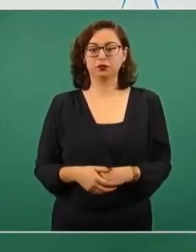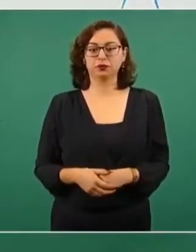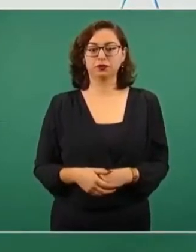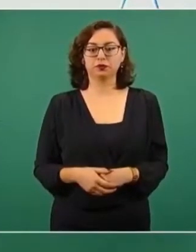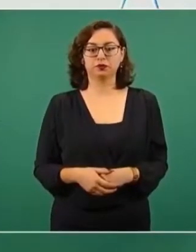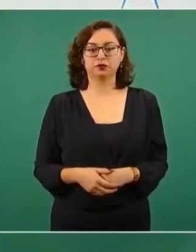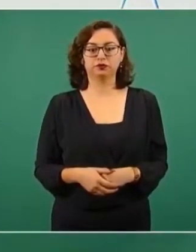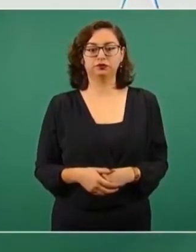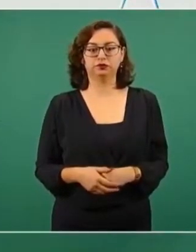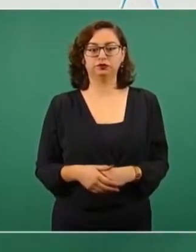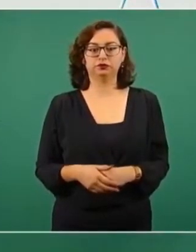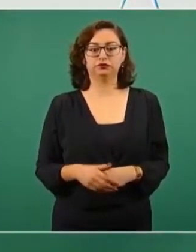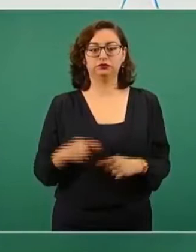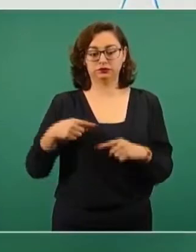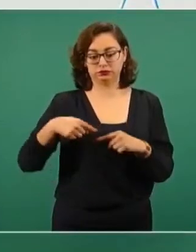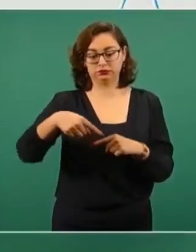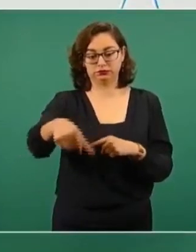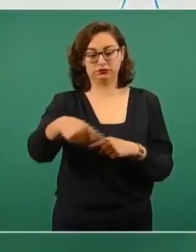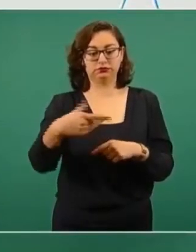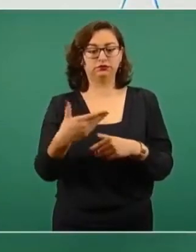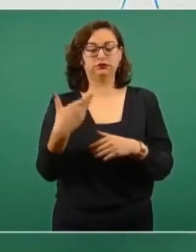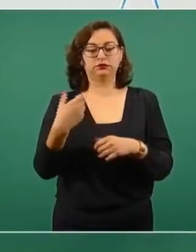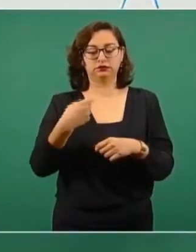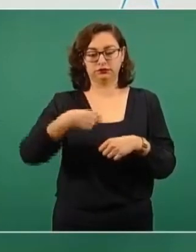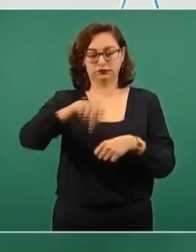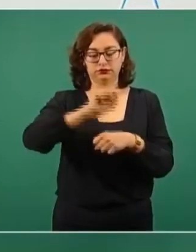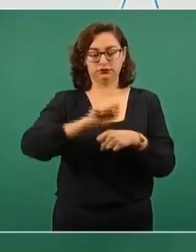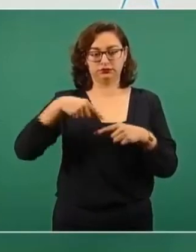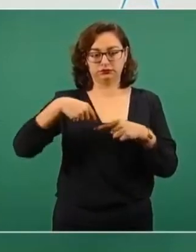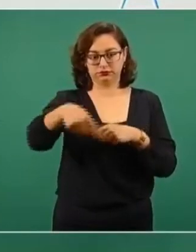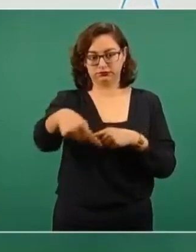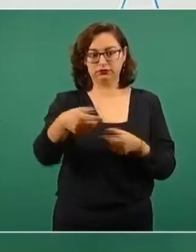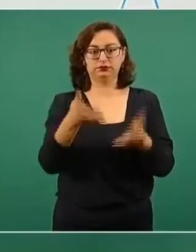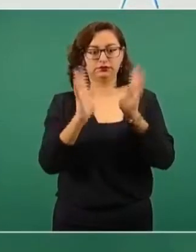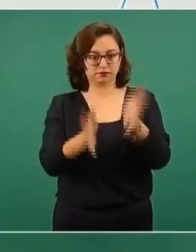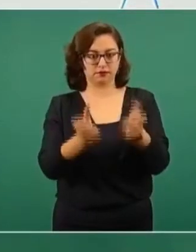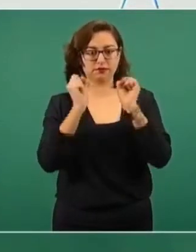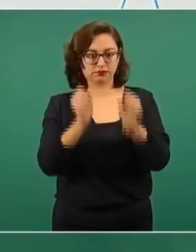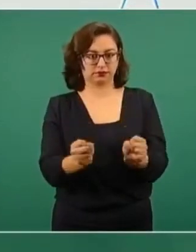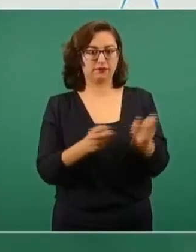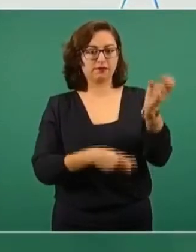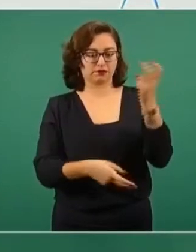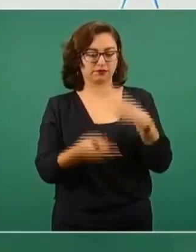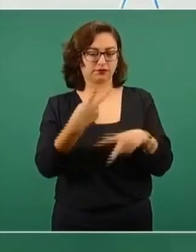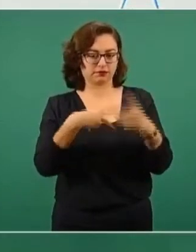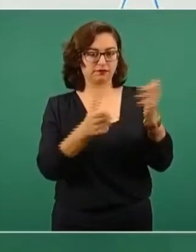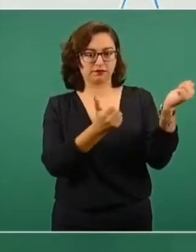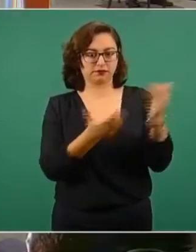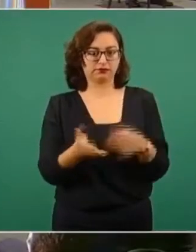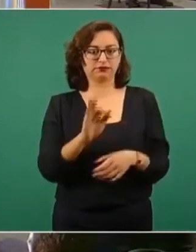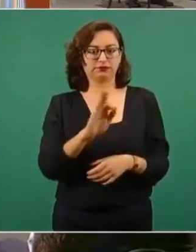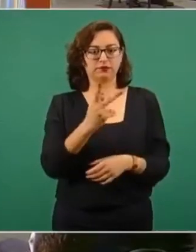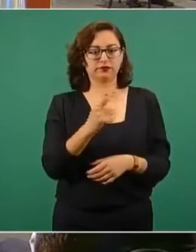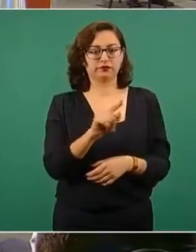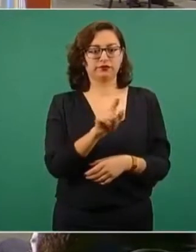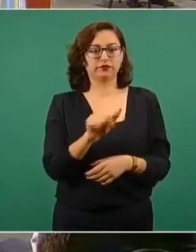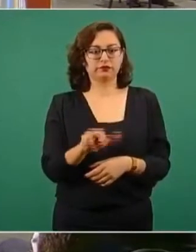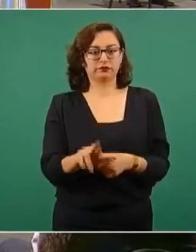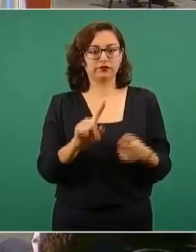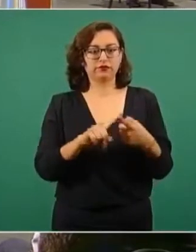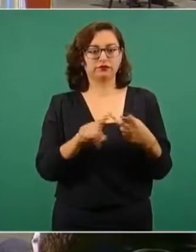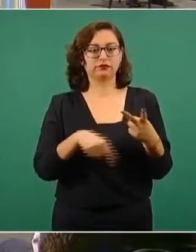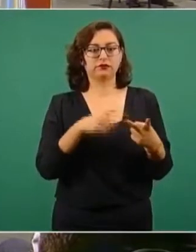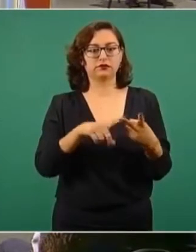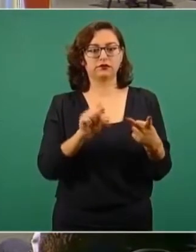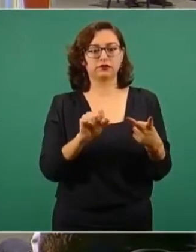Las que vamos a recibir esta llamada, que ya las mencionaba Hugo, ya las tenemos, son las confirmadas. Pfizer, Sinovac medio millón,